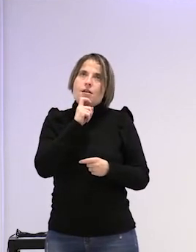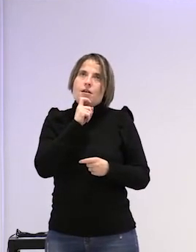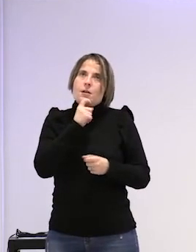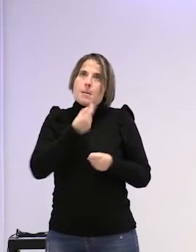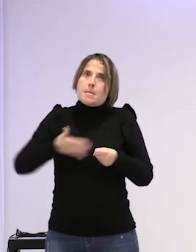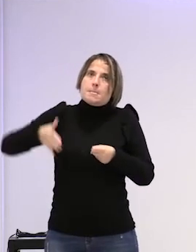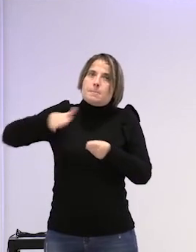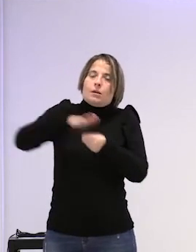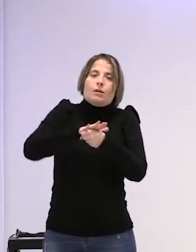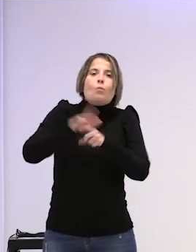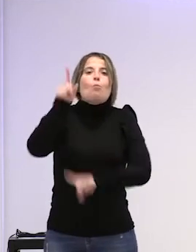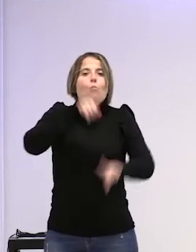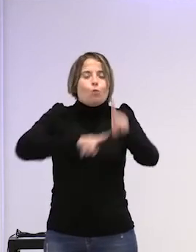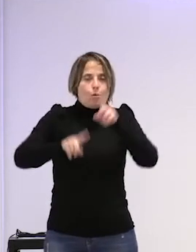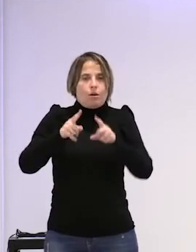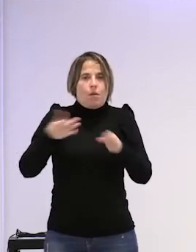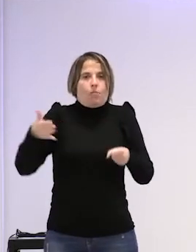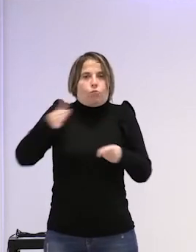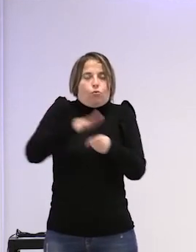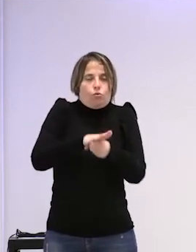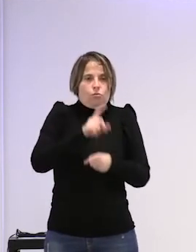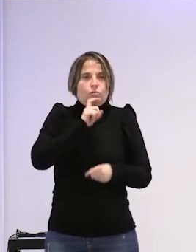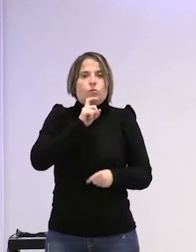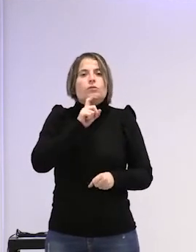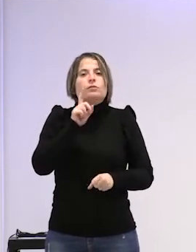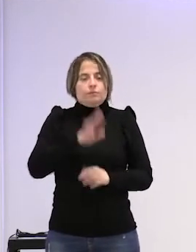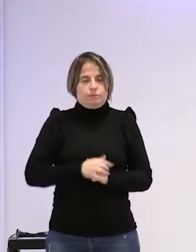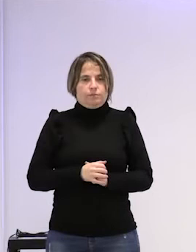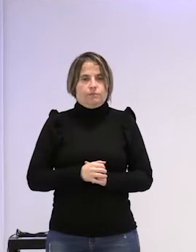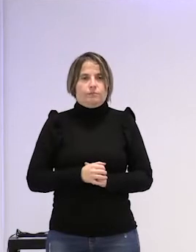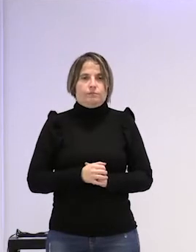la problemática bien